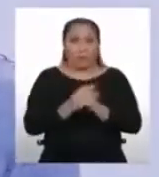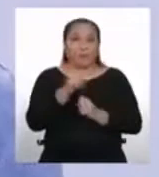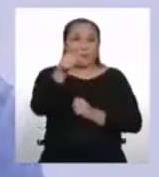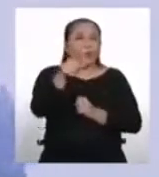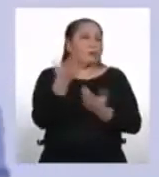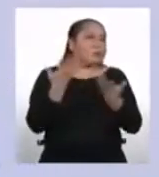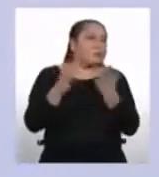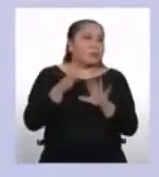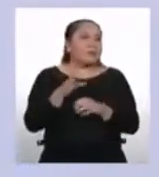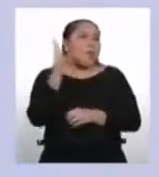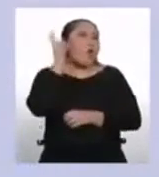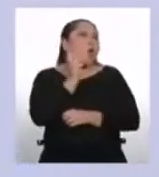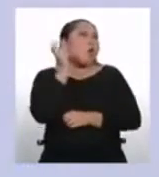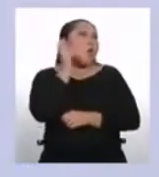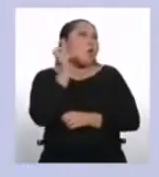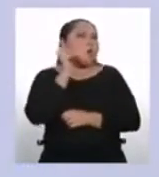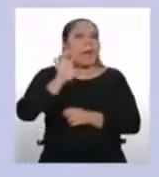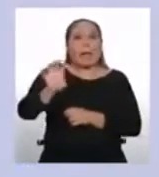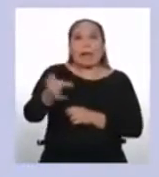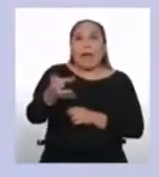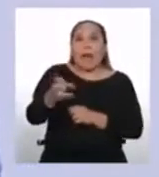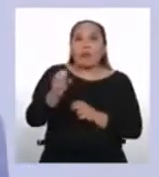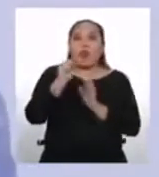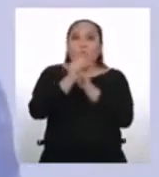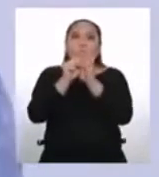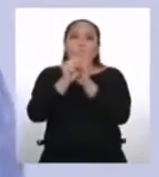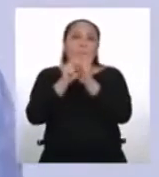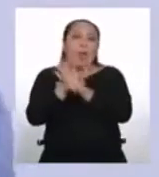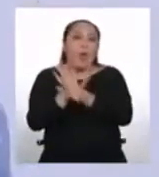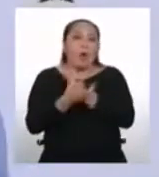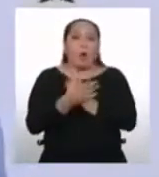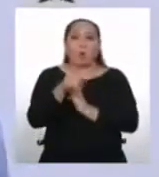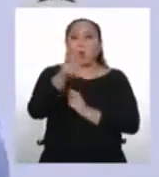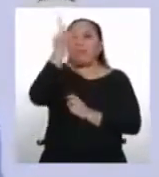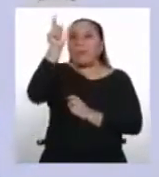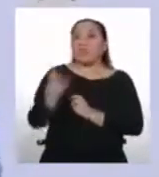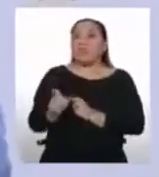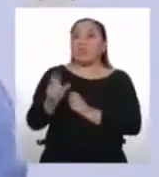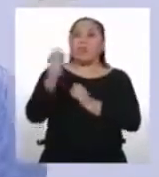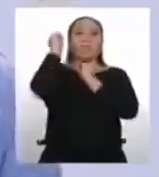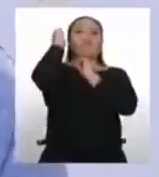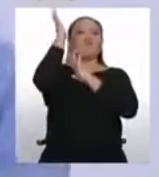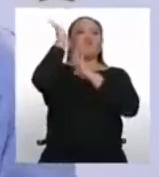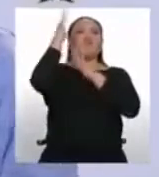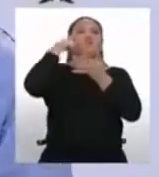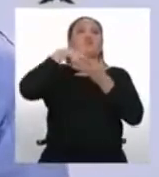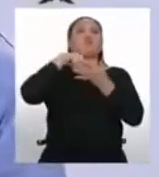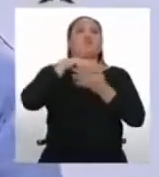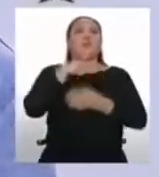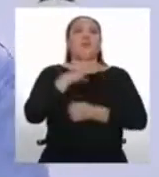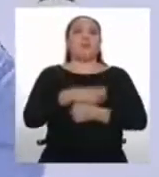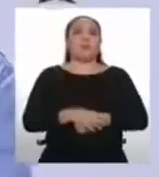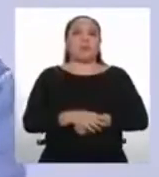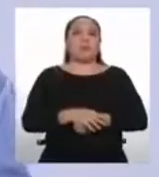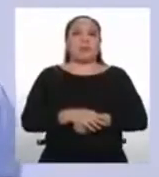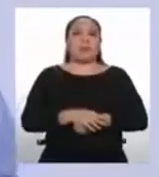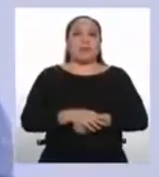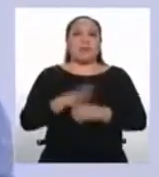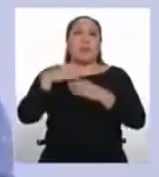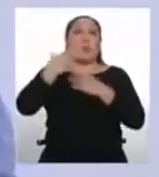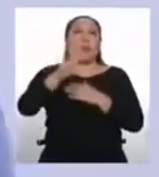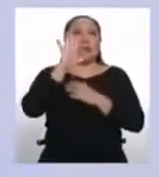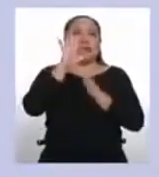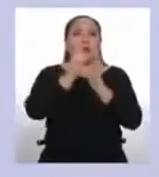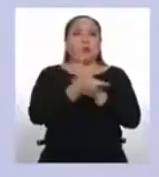¿Te ha pasado que cuando escuchas algo por la radio, un video o cuando una persona expone algo, luego de cinco minutos no recuerdas